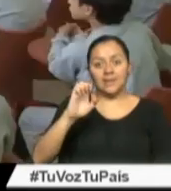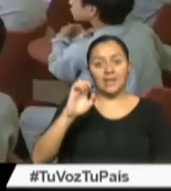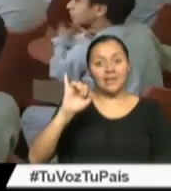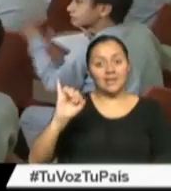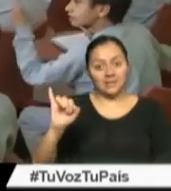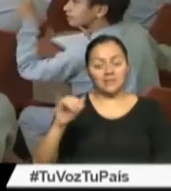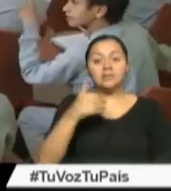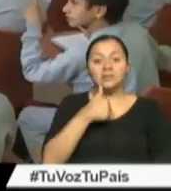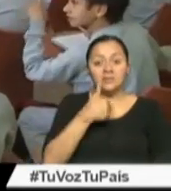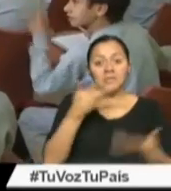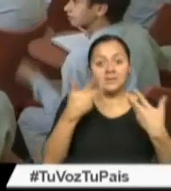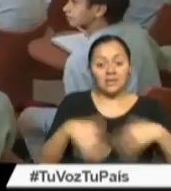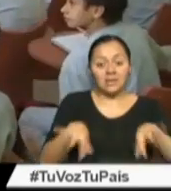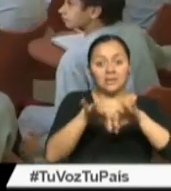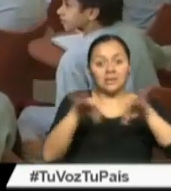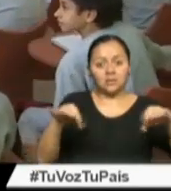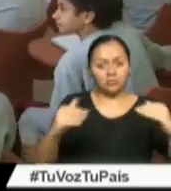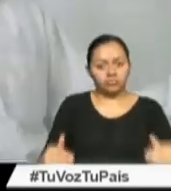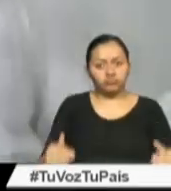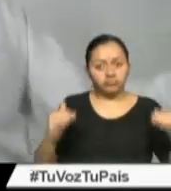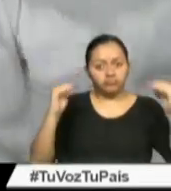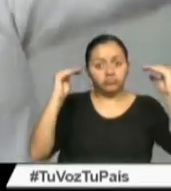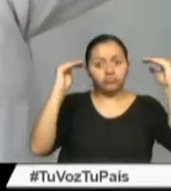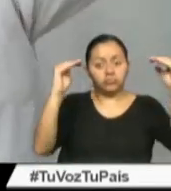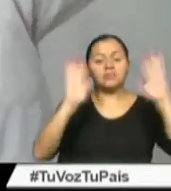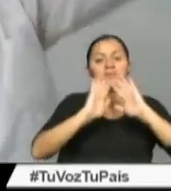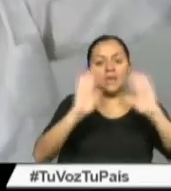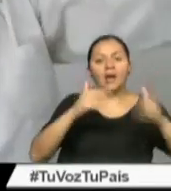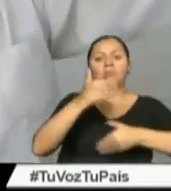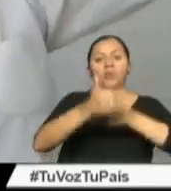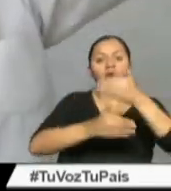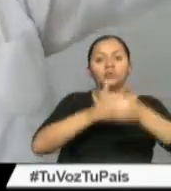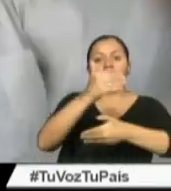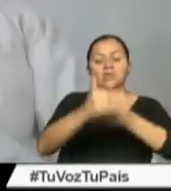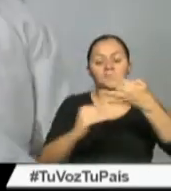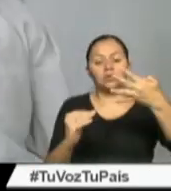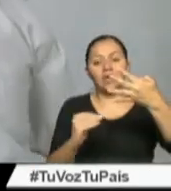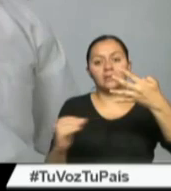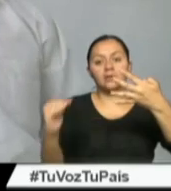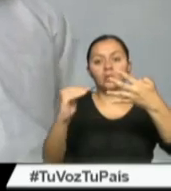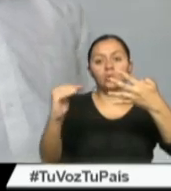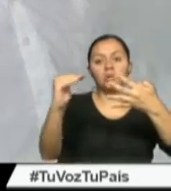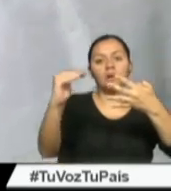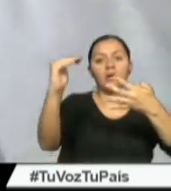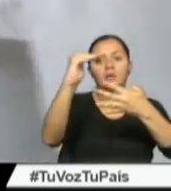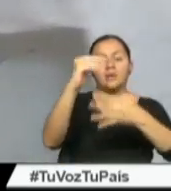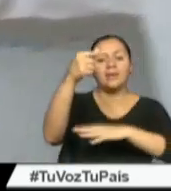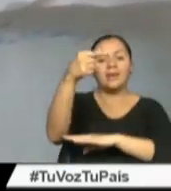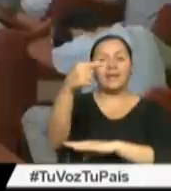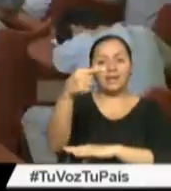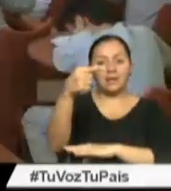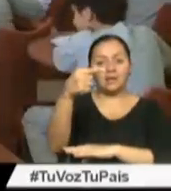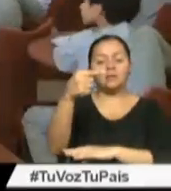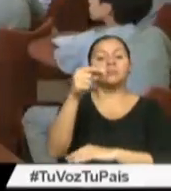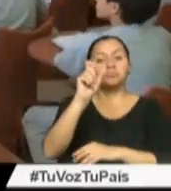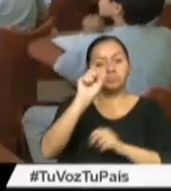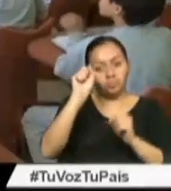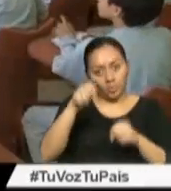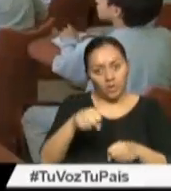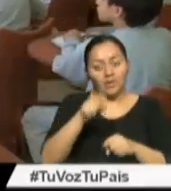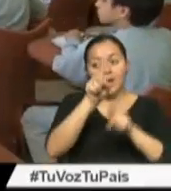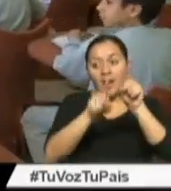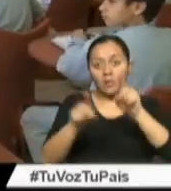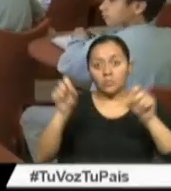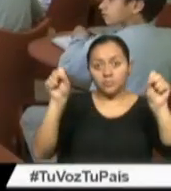obtenido su título de nivel superior se ha abierto un proceso de reubicación en la categoría G que favorecerá a